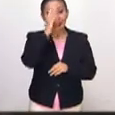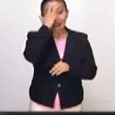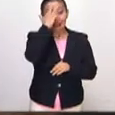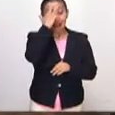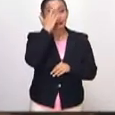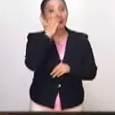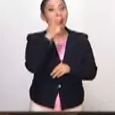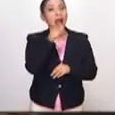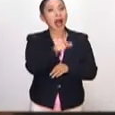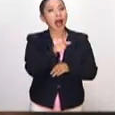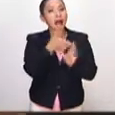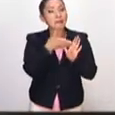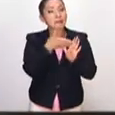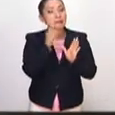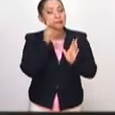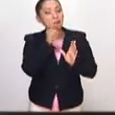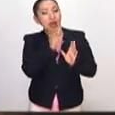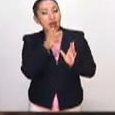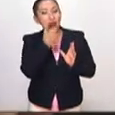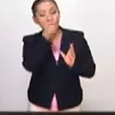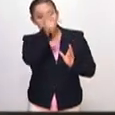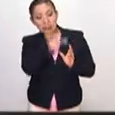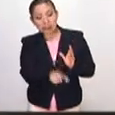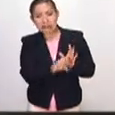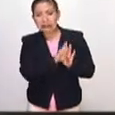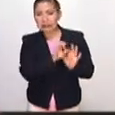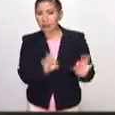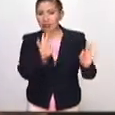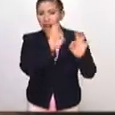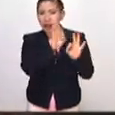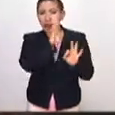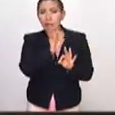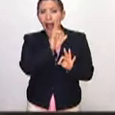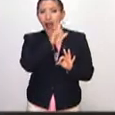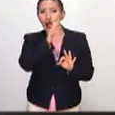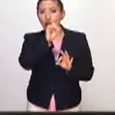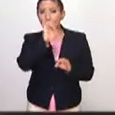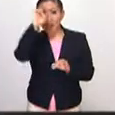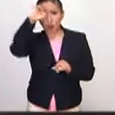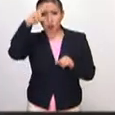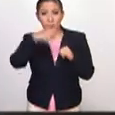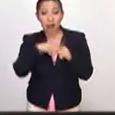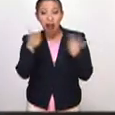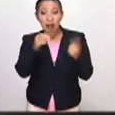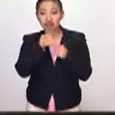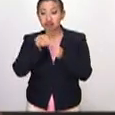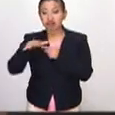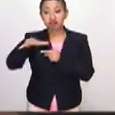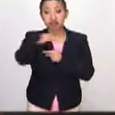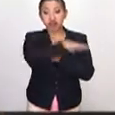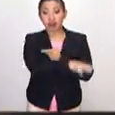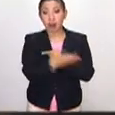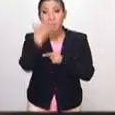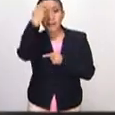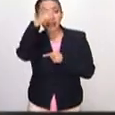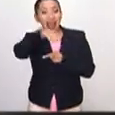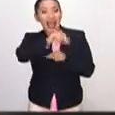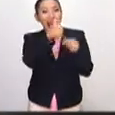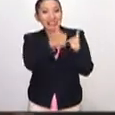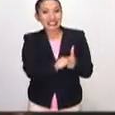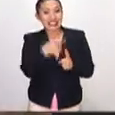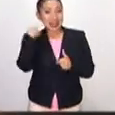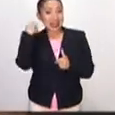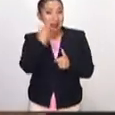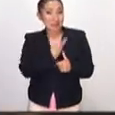frente a un artista referencial para el barroco europeo. Un artista que influyó además notablemente los artistas virreinales,